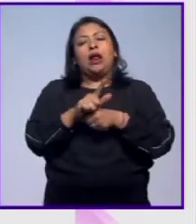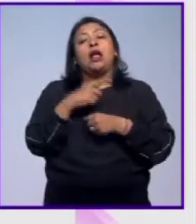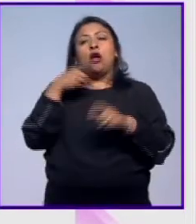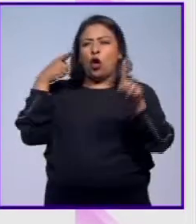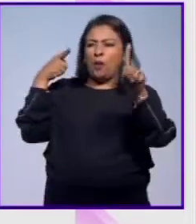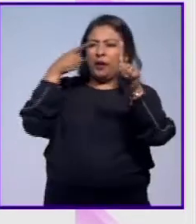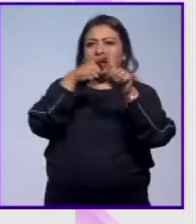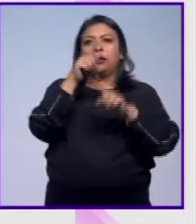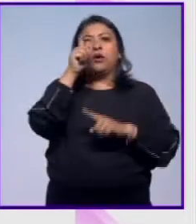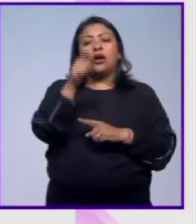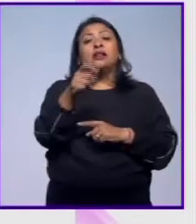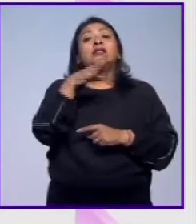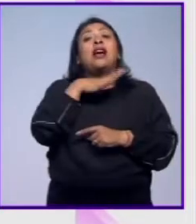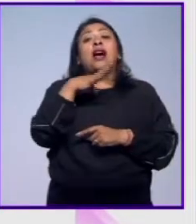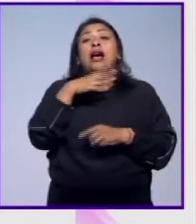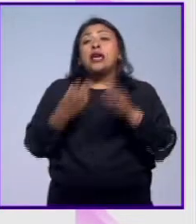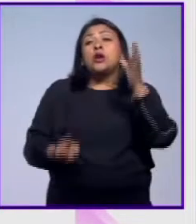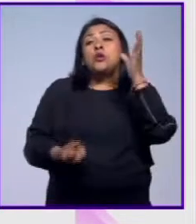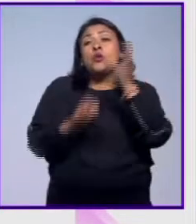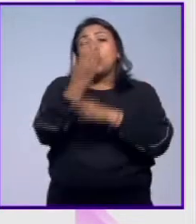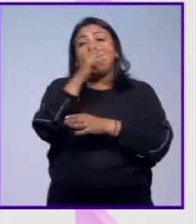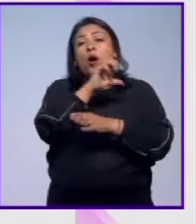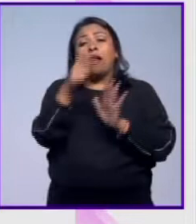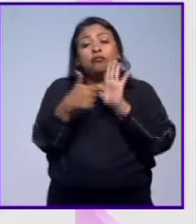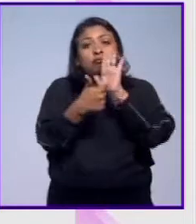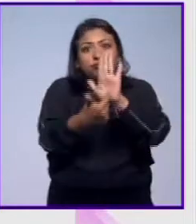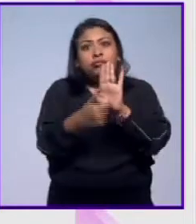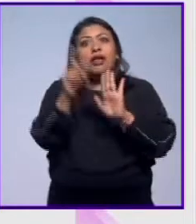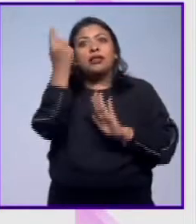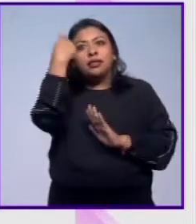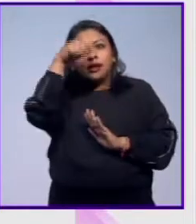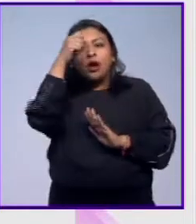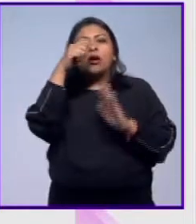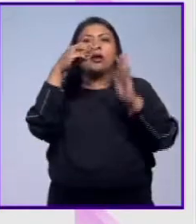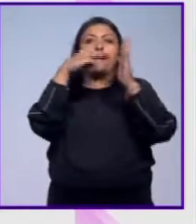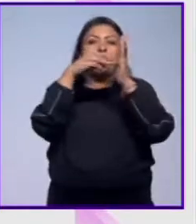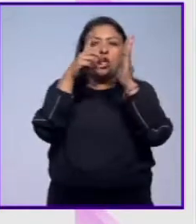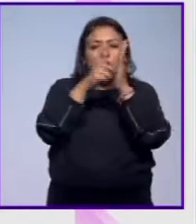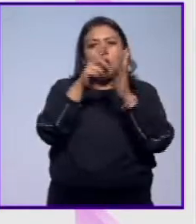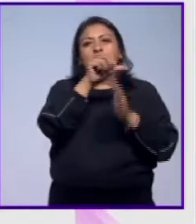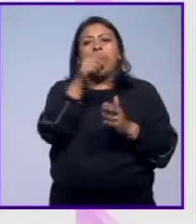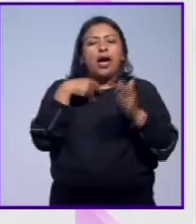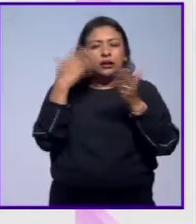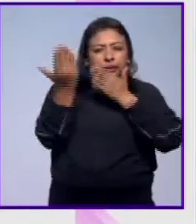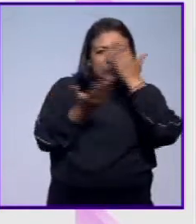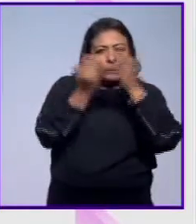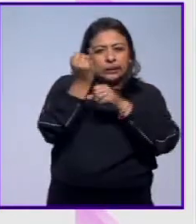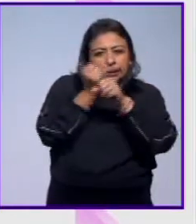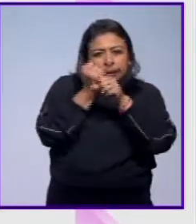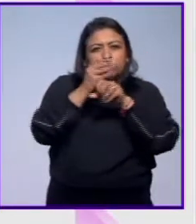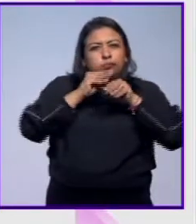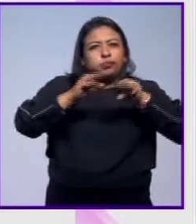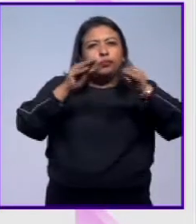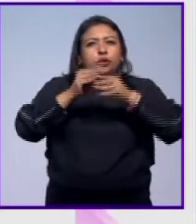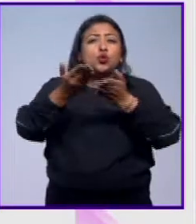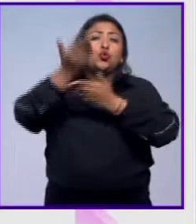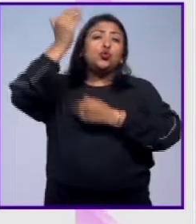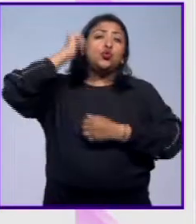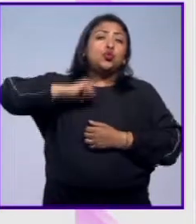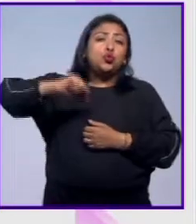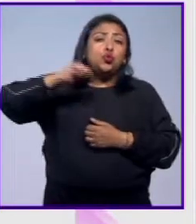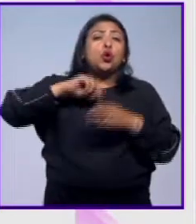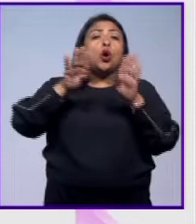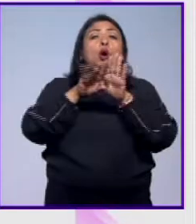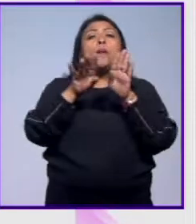cuyo objetivo es generar un nuevo marco de referencia teórico y metodológico para el estudio y propagación del pasado mediante